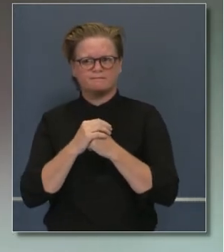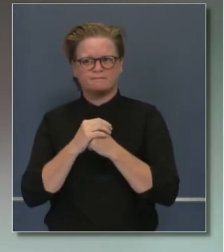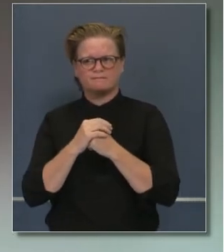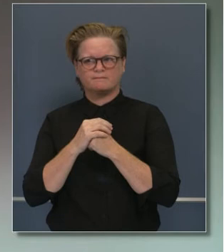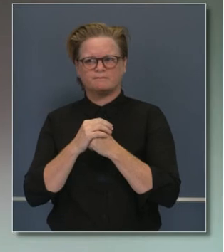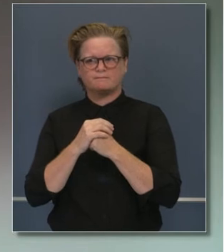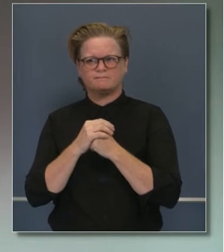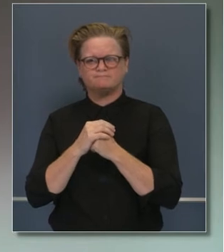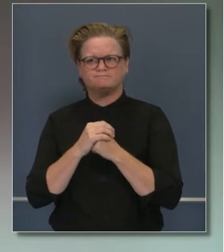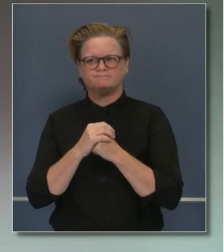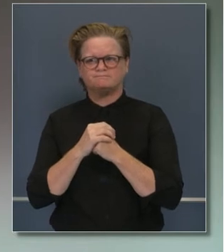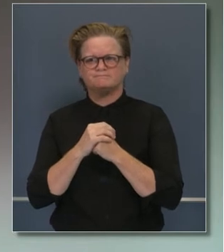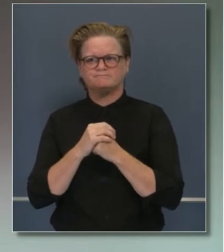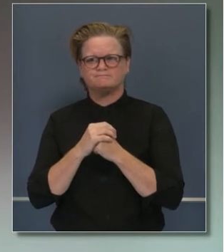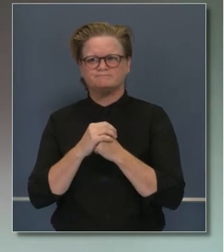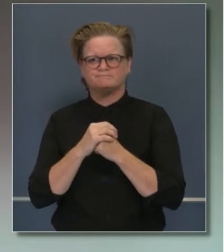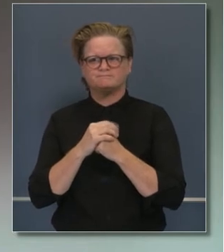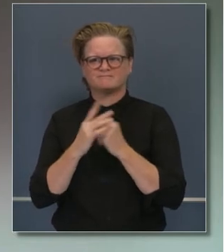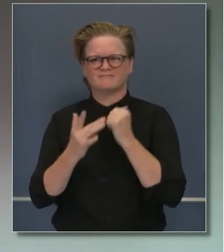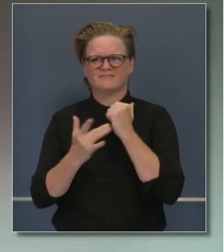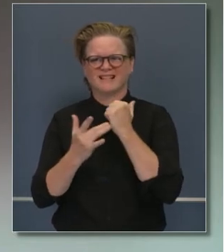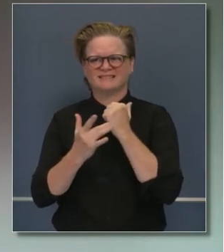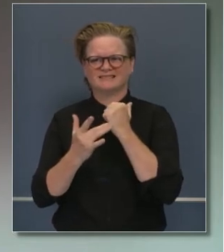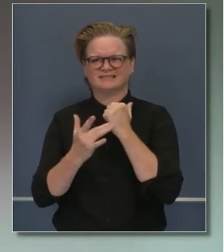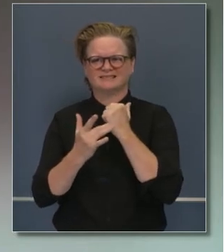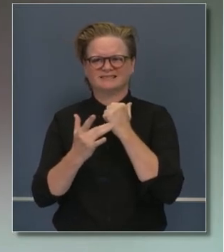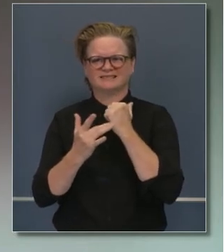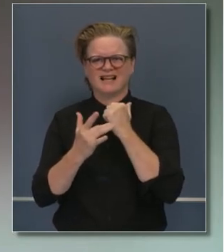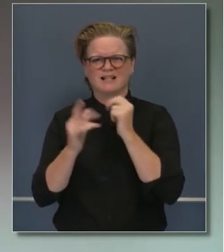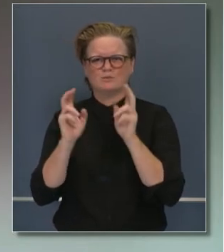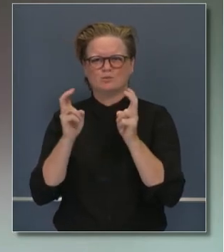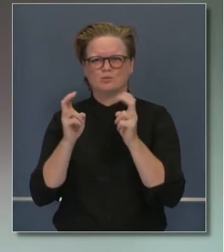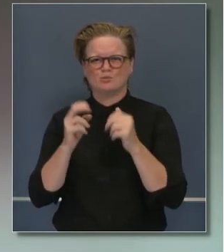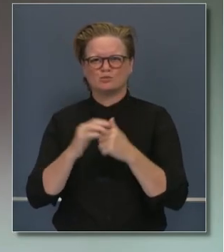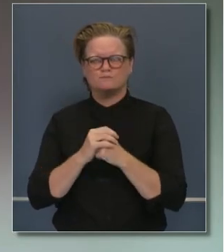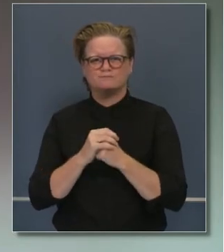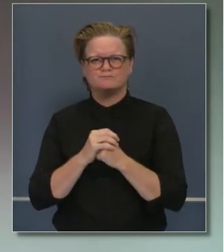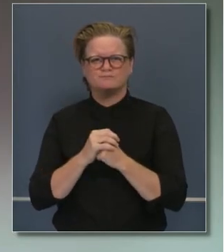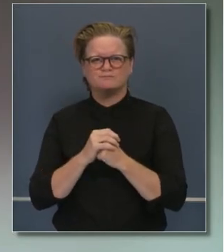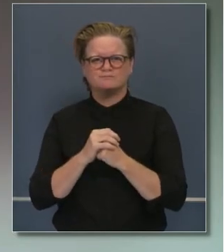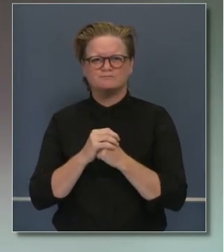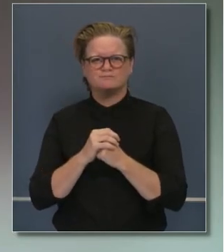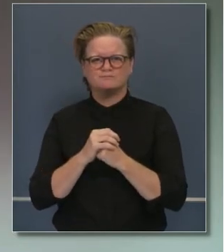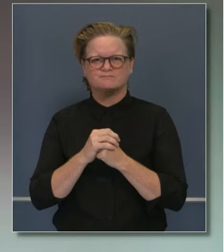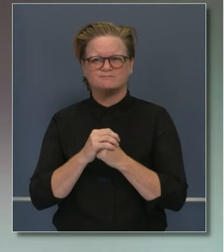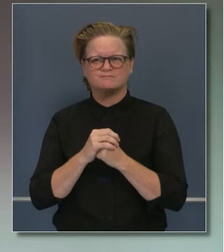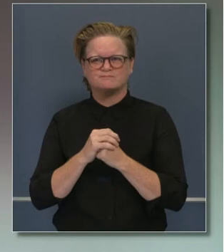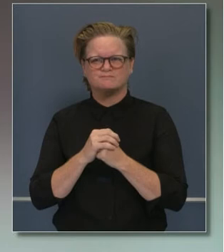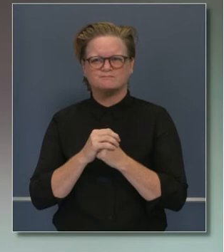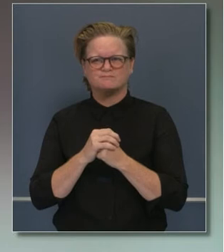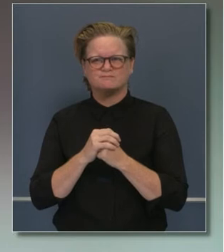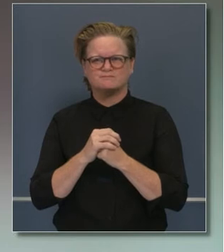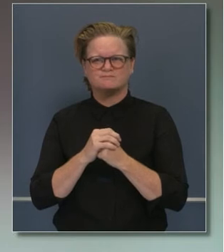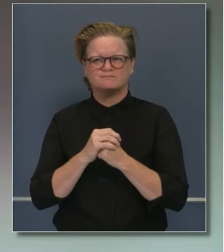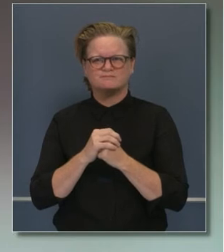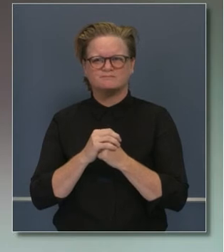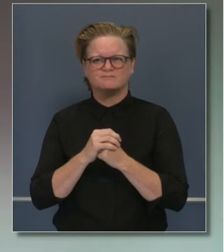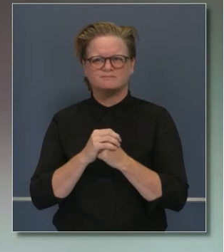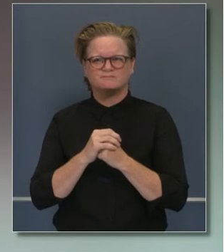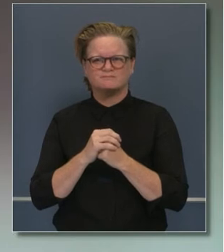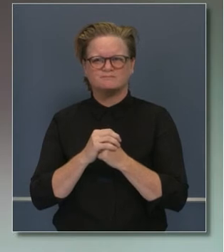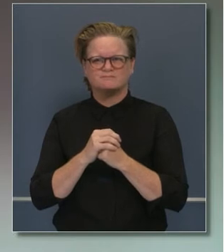durante esas horas se llevan a cabo reuniones no esenciales. Gente sale a socializar